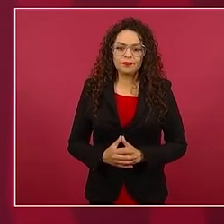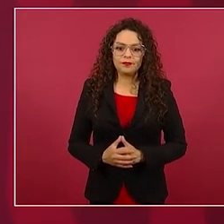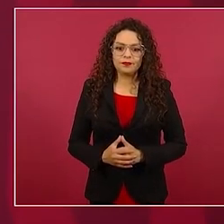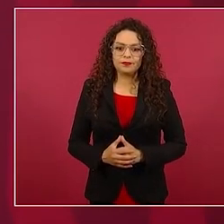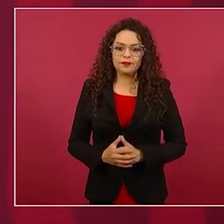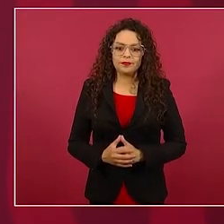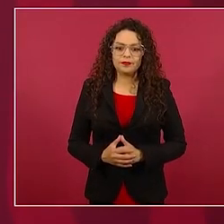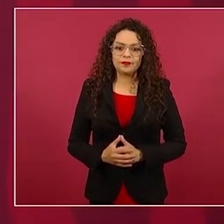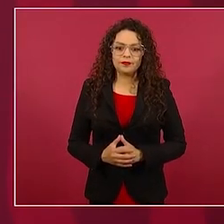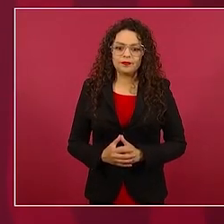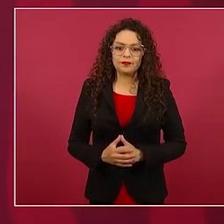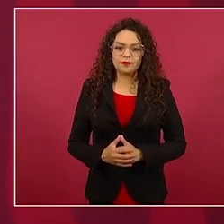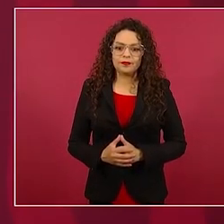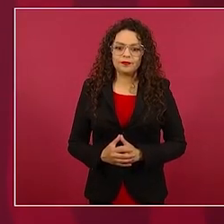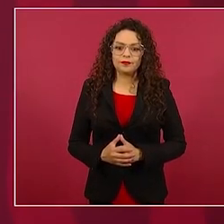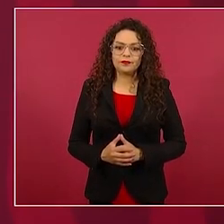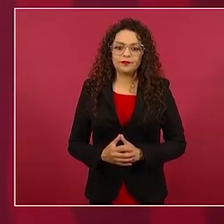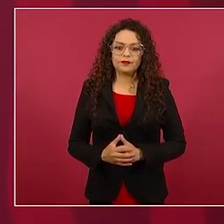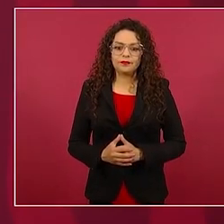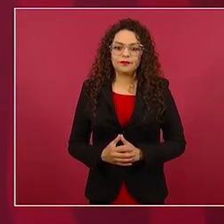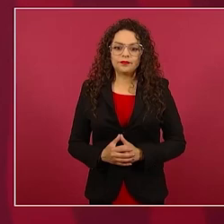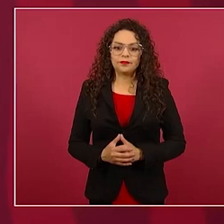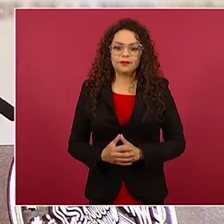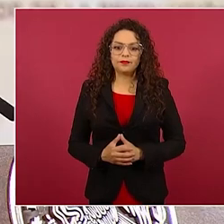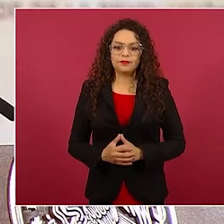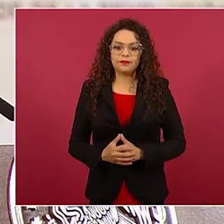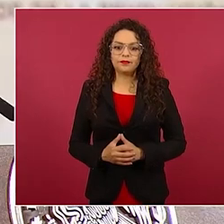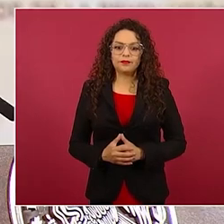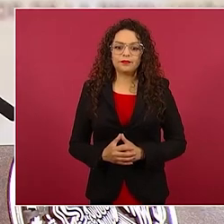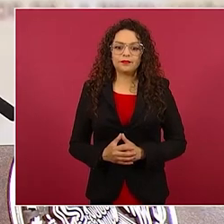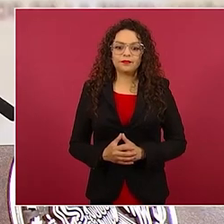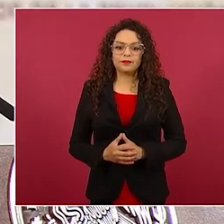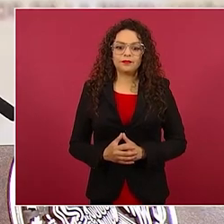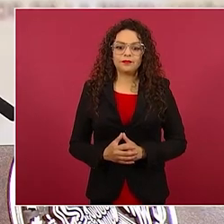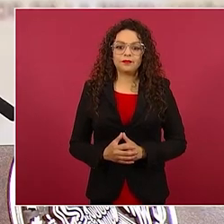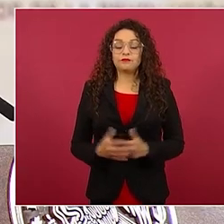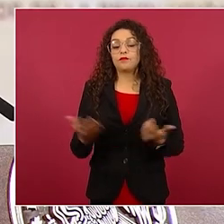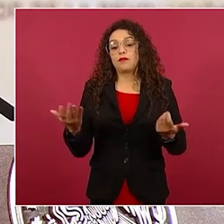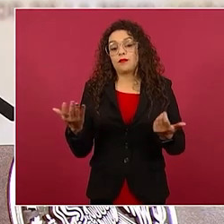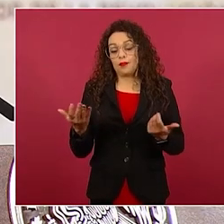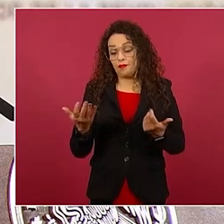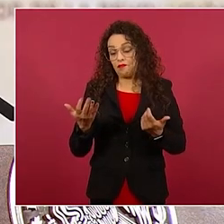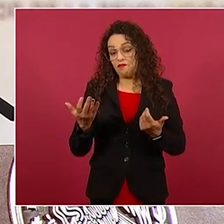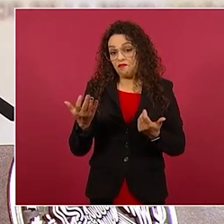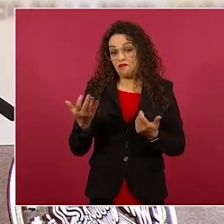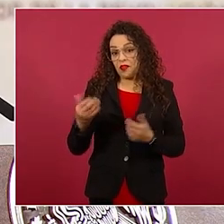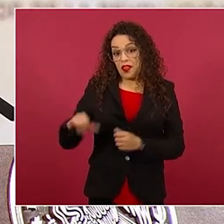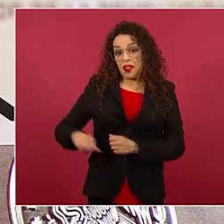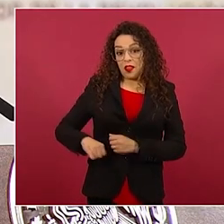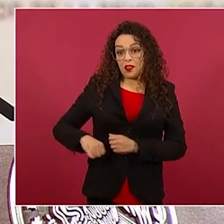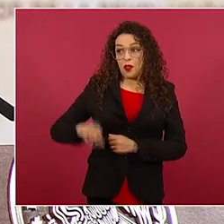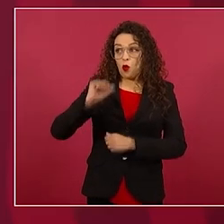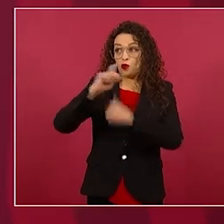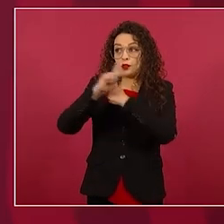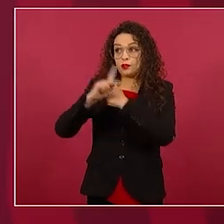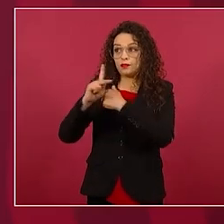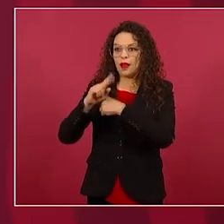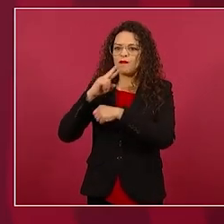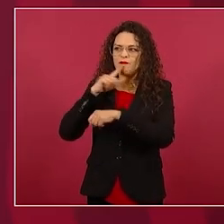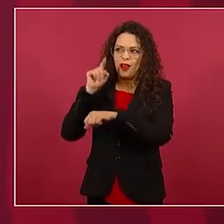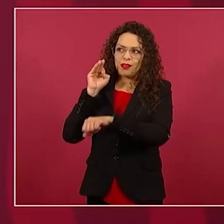de los intereses extranjeros. Bueno, ayer